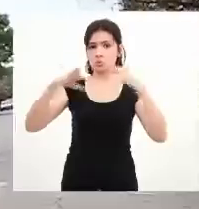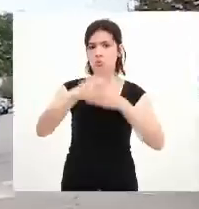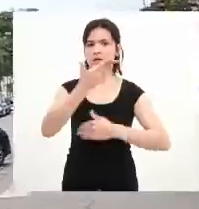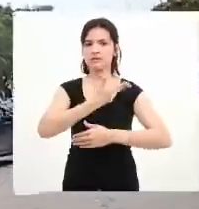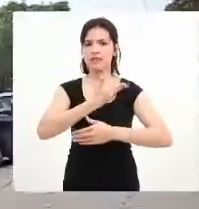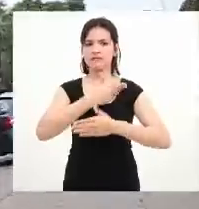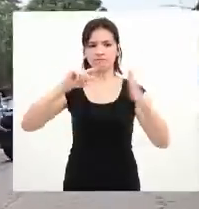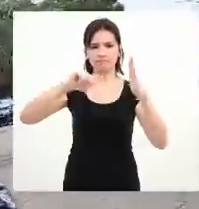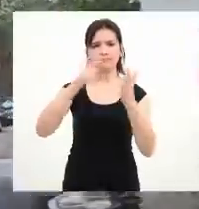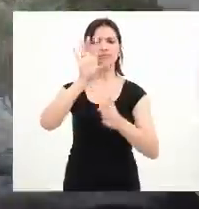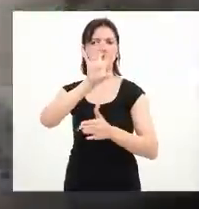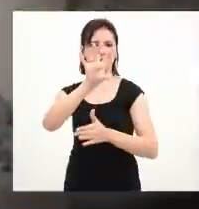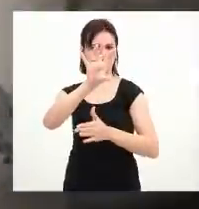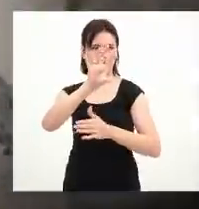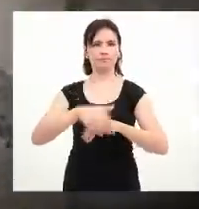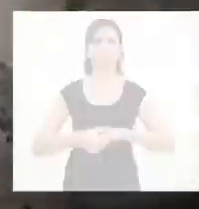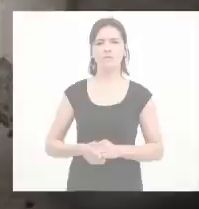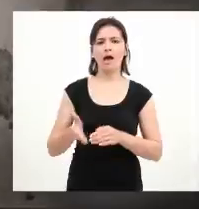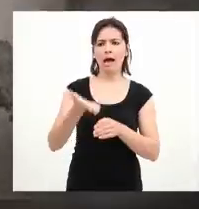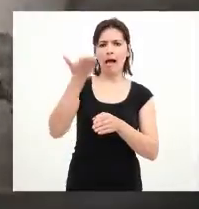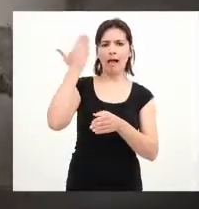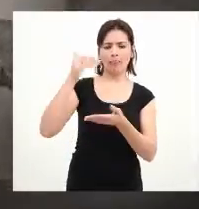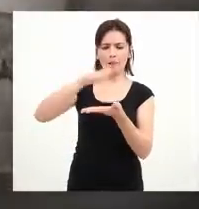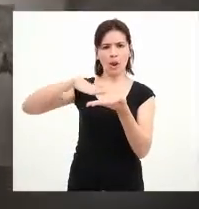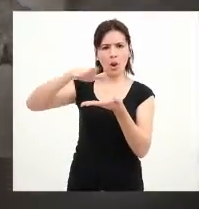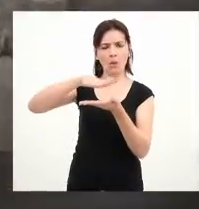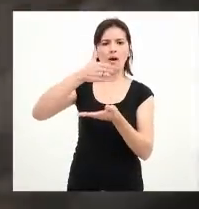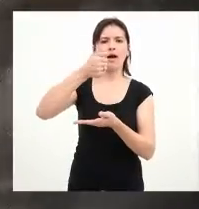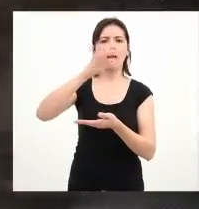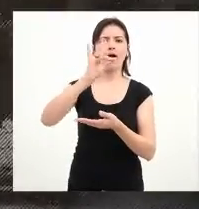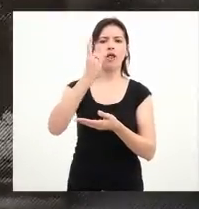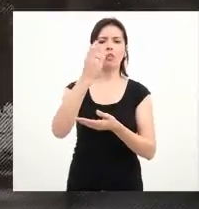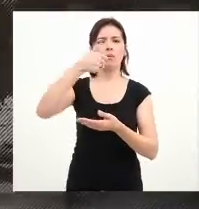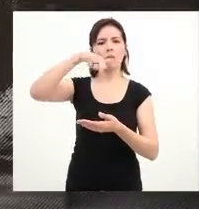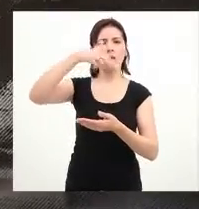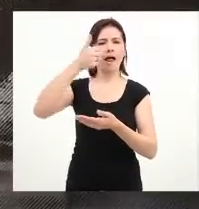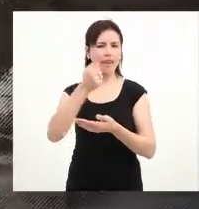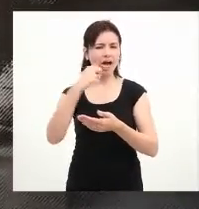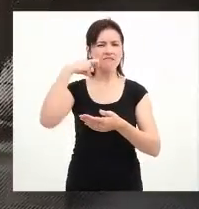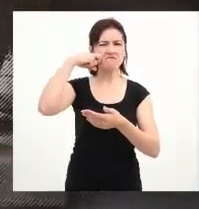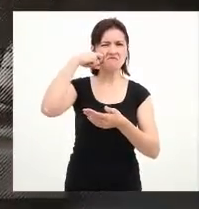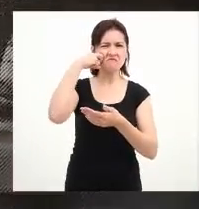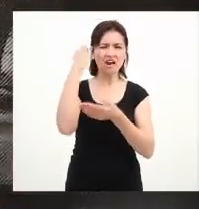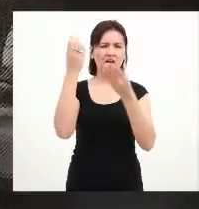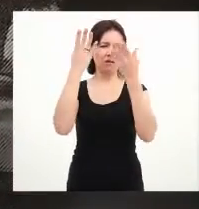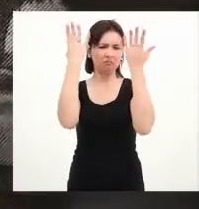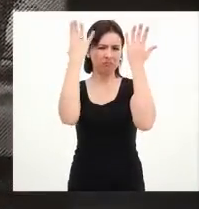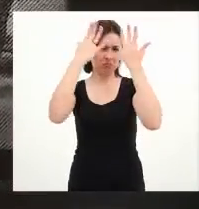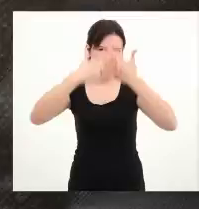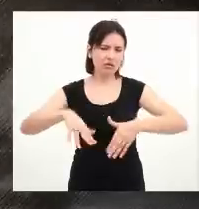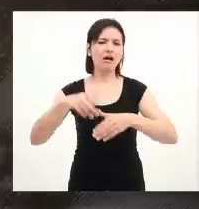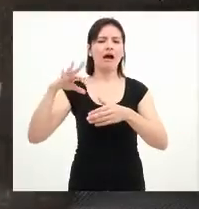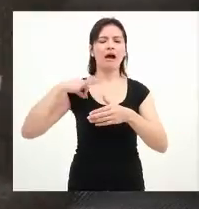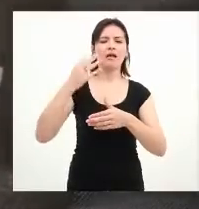Fe, capital de la provincia. Anteriormente, en el mismo lugar se encontraba emplazado el edificio de la antigua Aduana de Santa Fe. Debido al